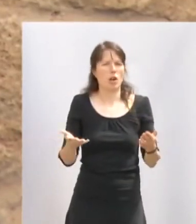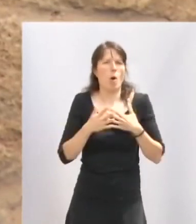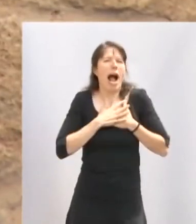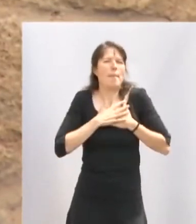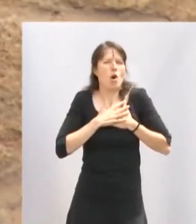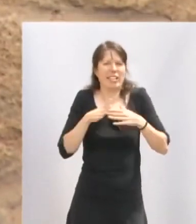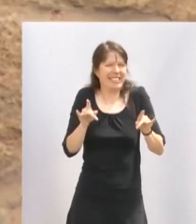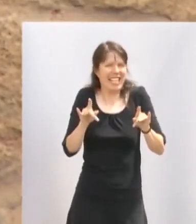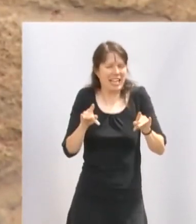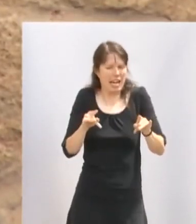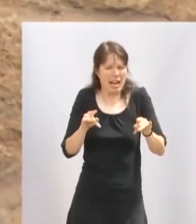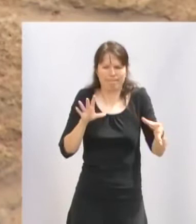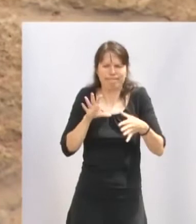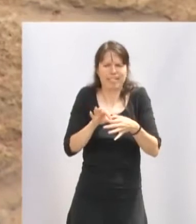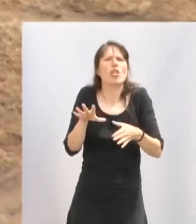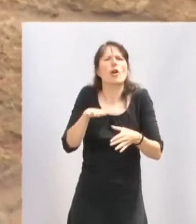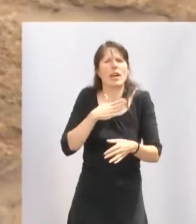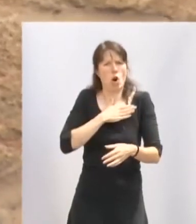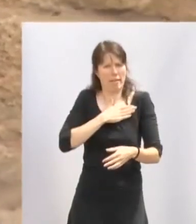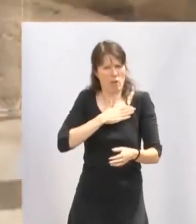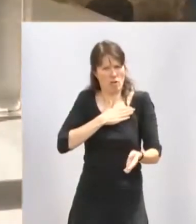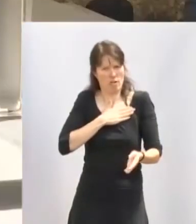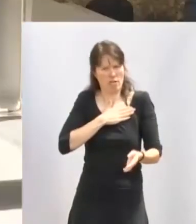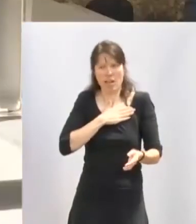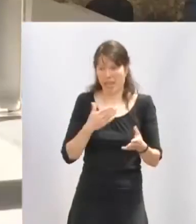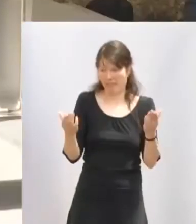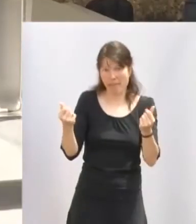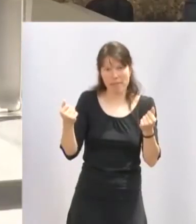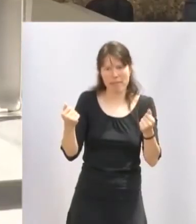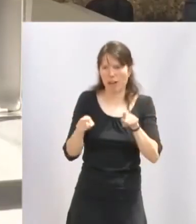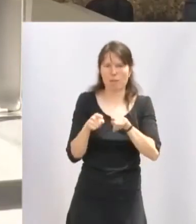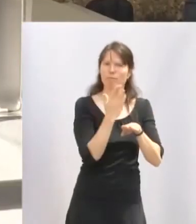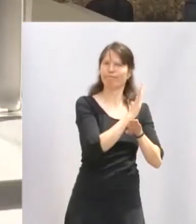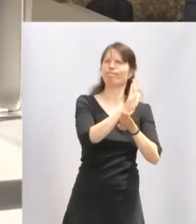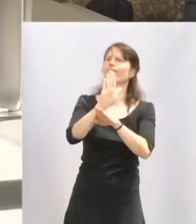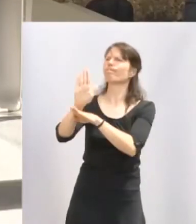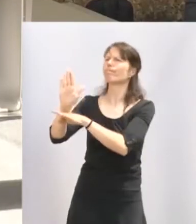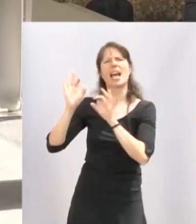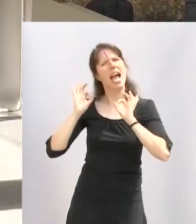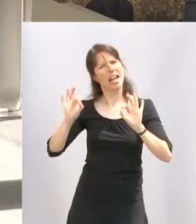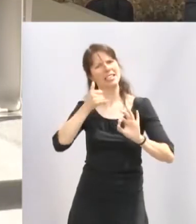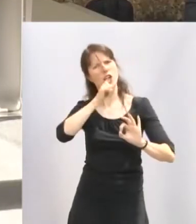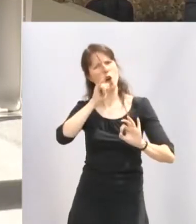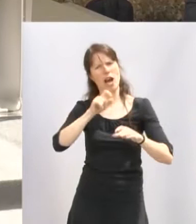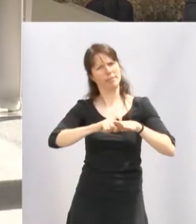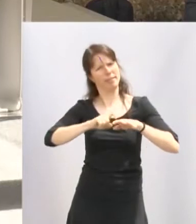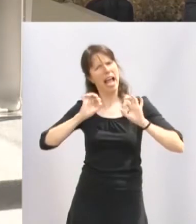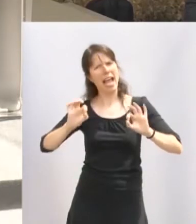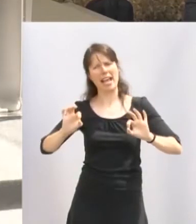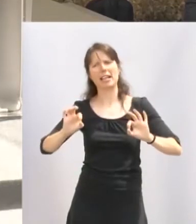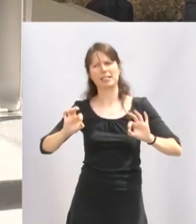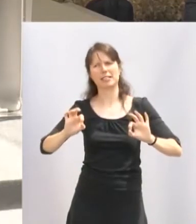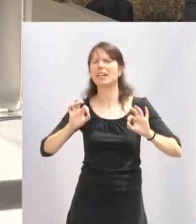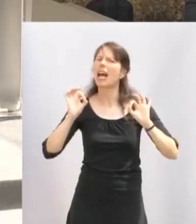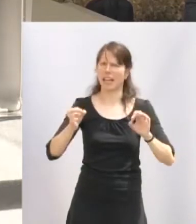sale del corazón y son nuestras danzas las que muestran lo que somos los riojanos, creanme que